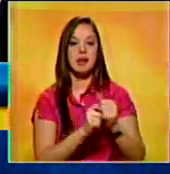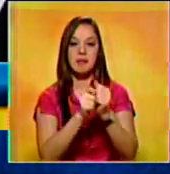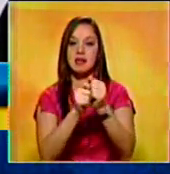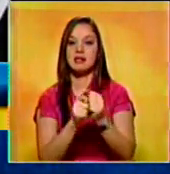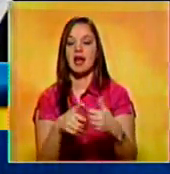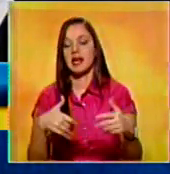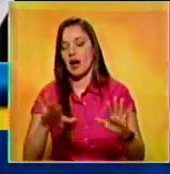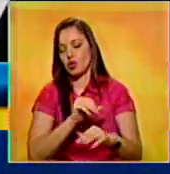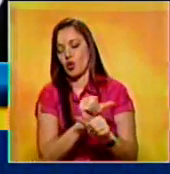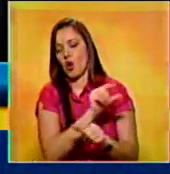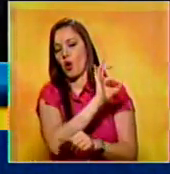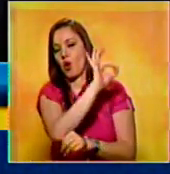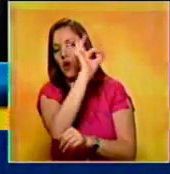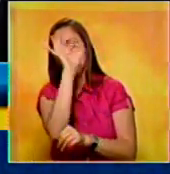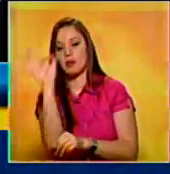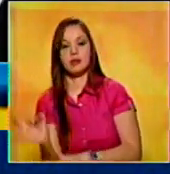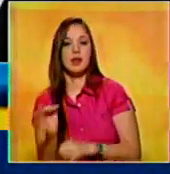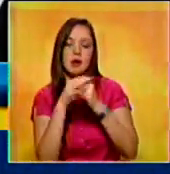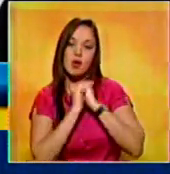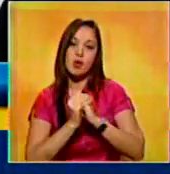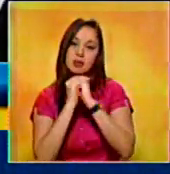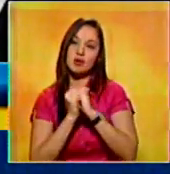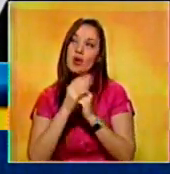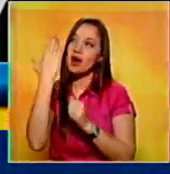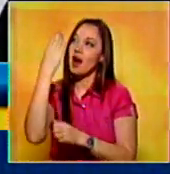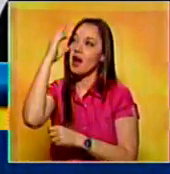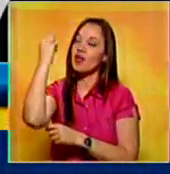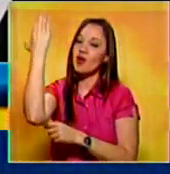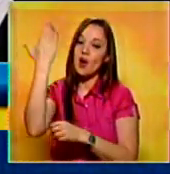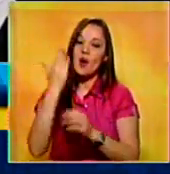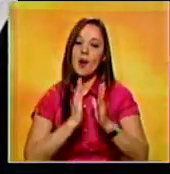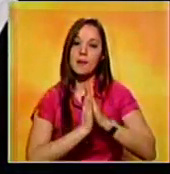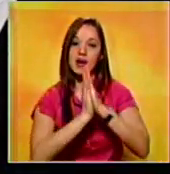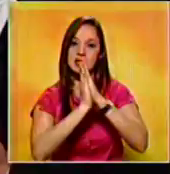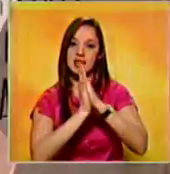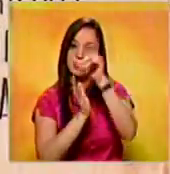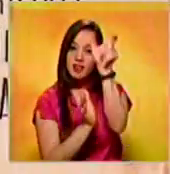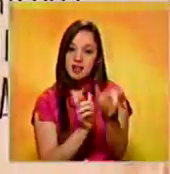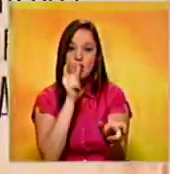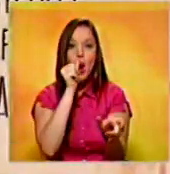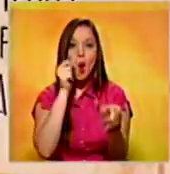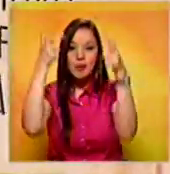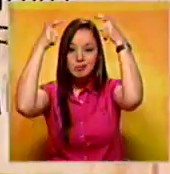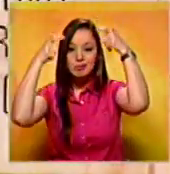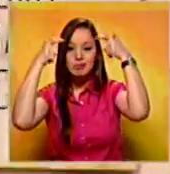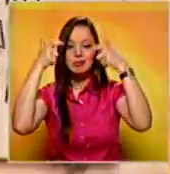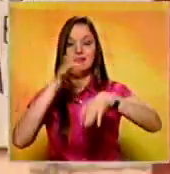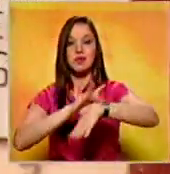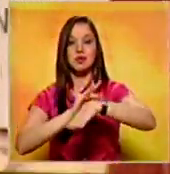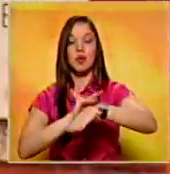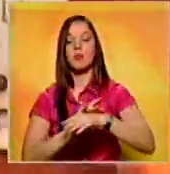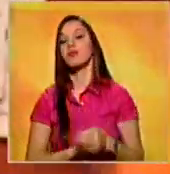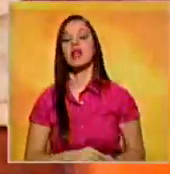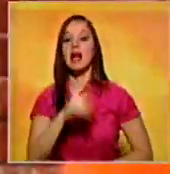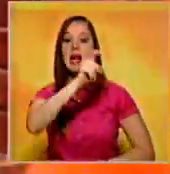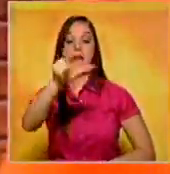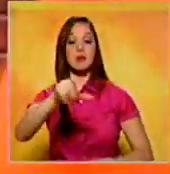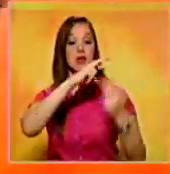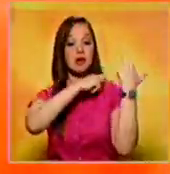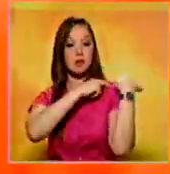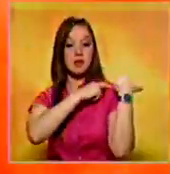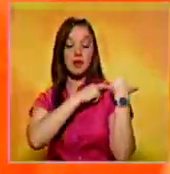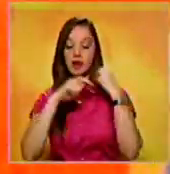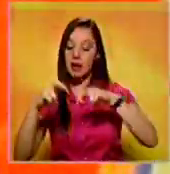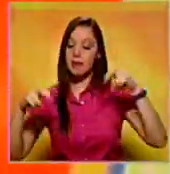cadena de oración y de súplica a Dios Nuestro Señor por esta intención. Quienes están encargados de la causa de beatificación del